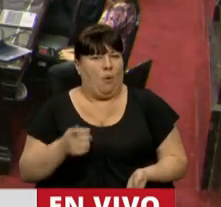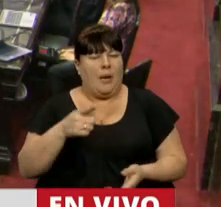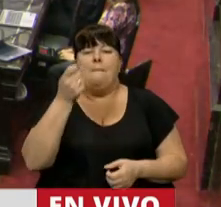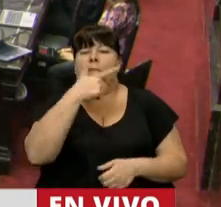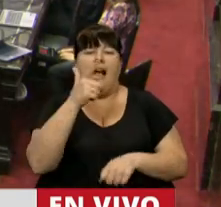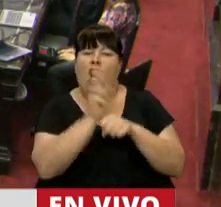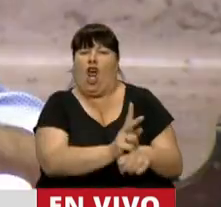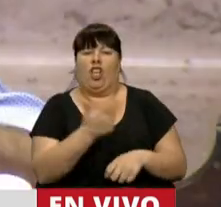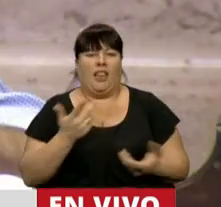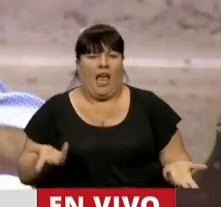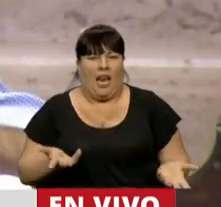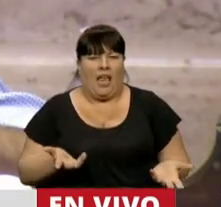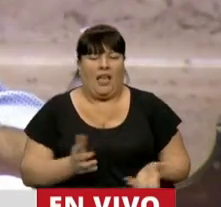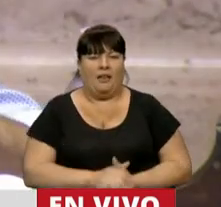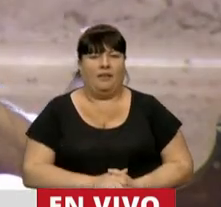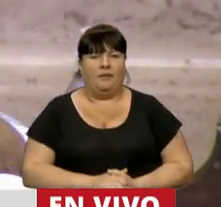está sin fueros.